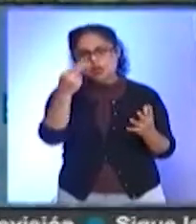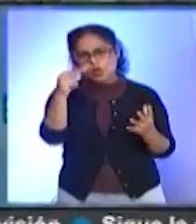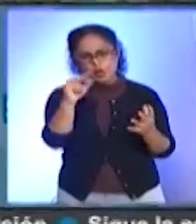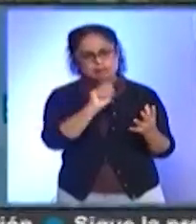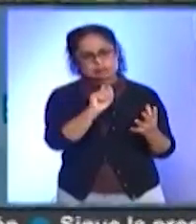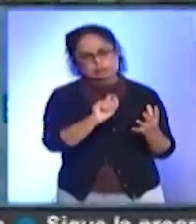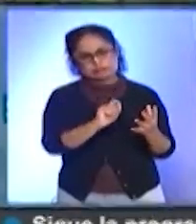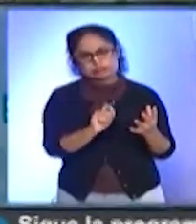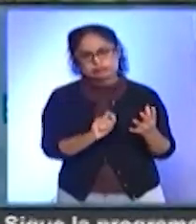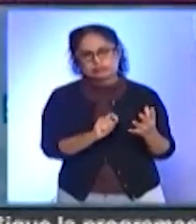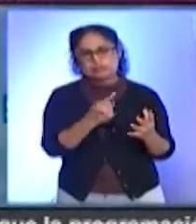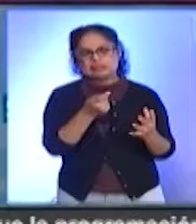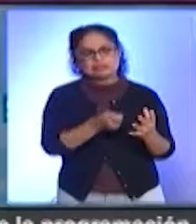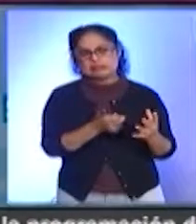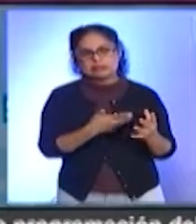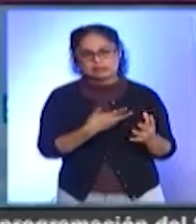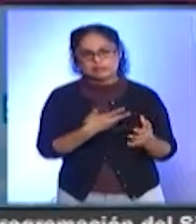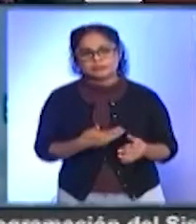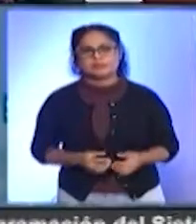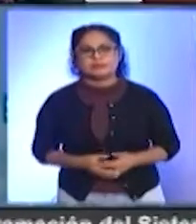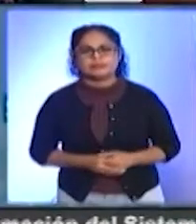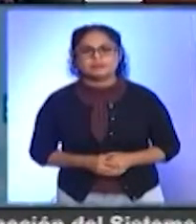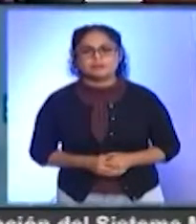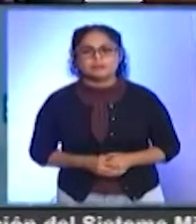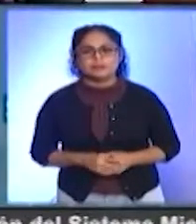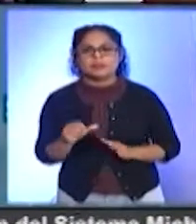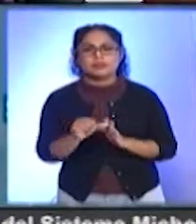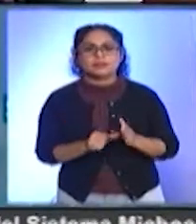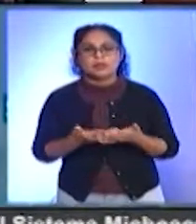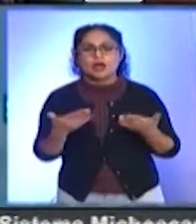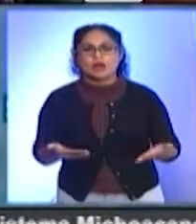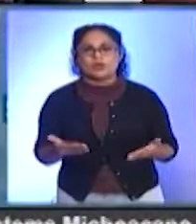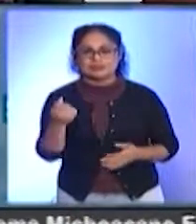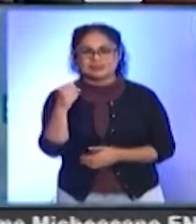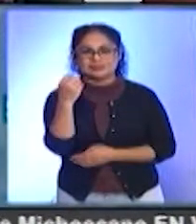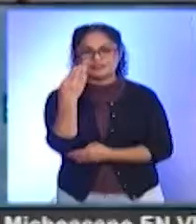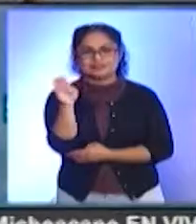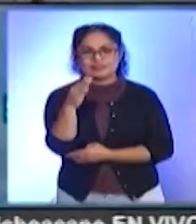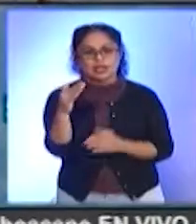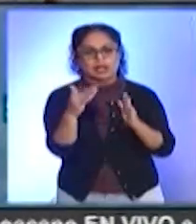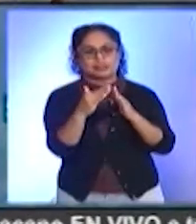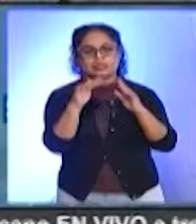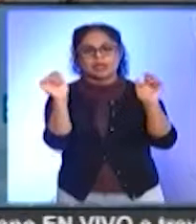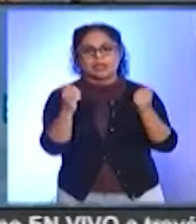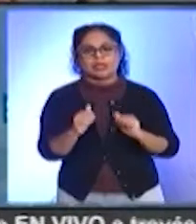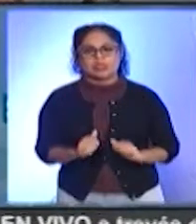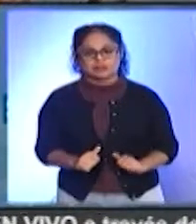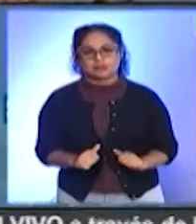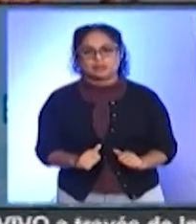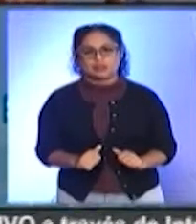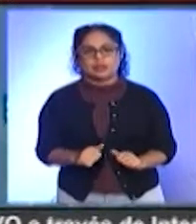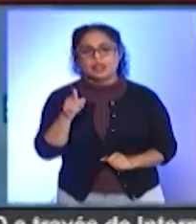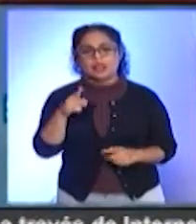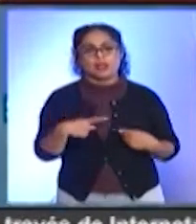y el posible contenido. En este mes patrio, la tienda Casa de las Artesanías del Instituto del Artesano Michoacano